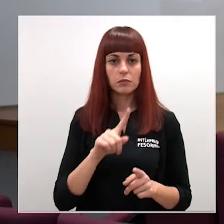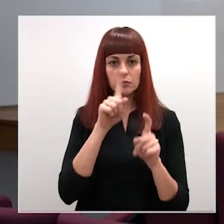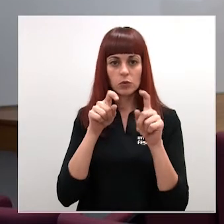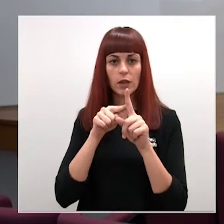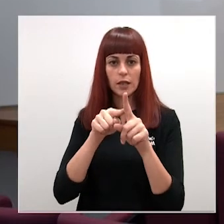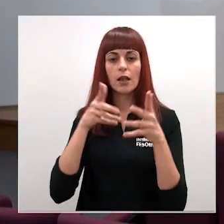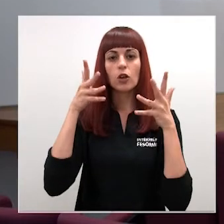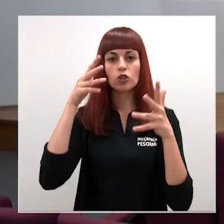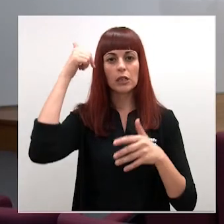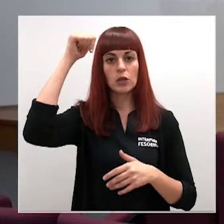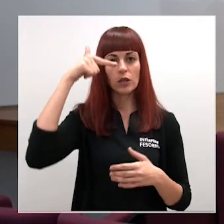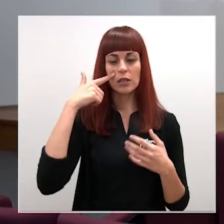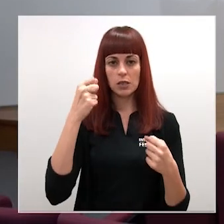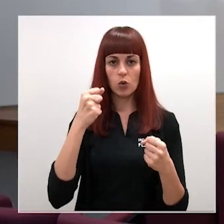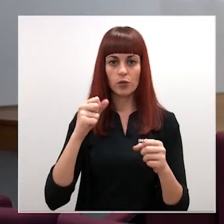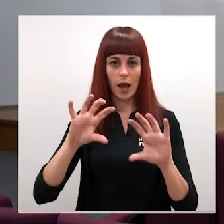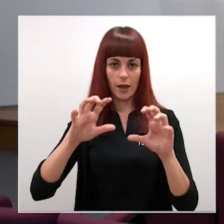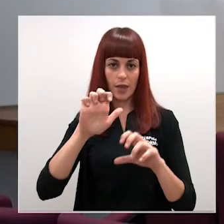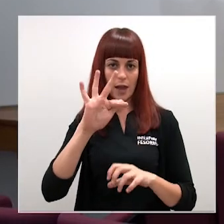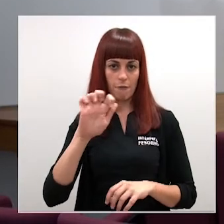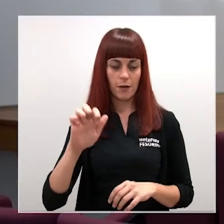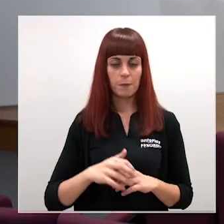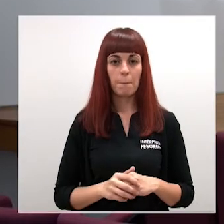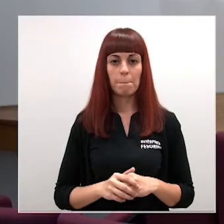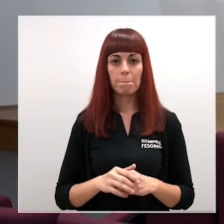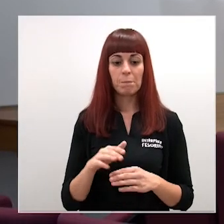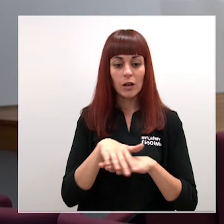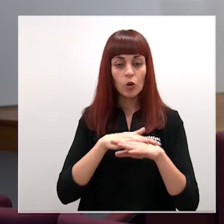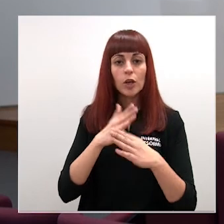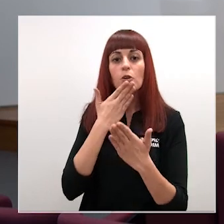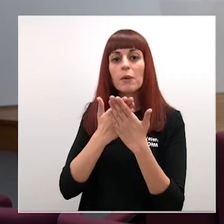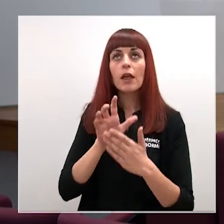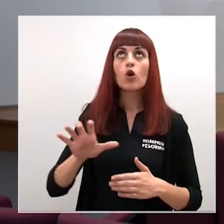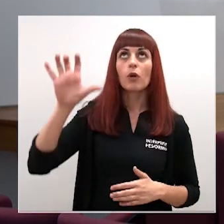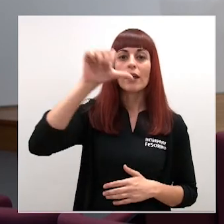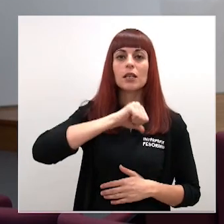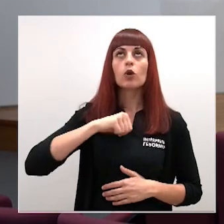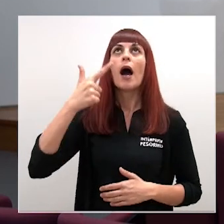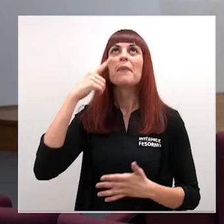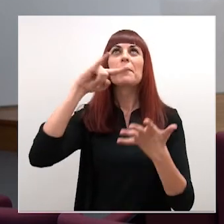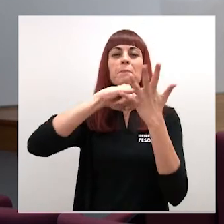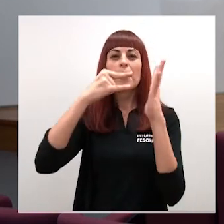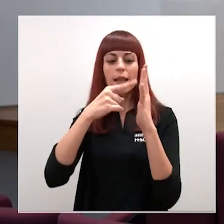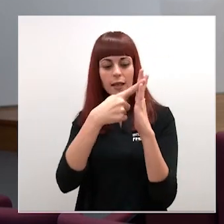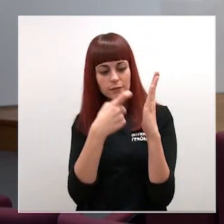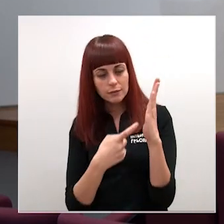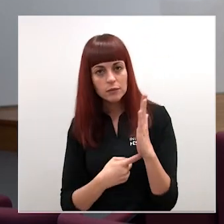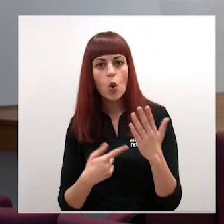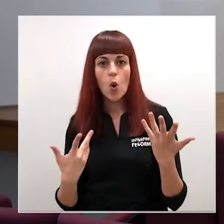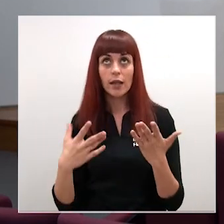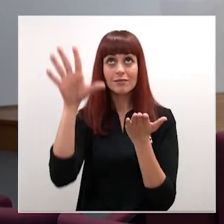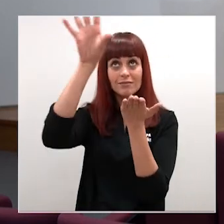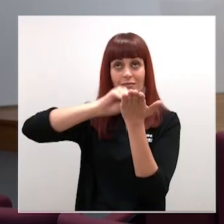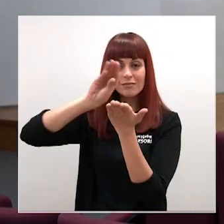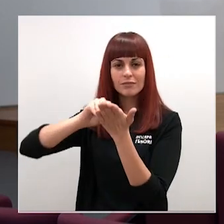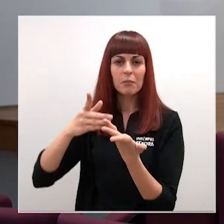consejero de salud desde la agencia F El gobierno ha pedido a las comunidades autónomas planes de desescalada ¿Cuáles van a ser las medidas que incluye